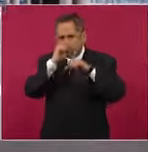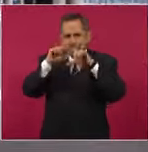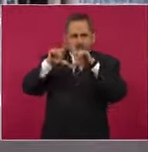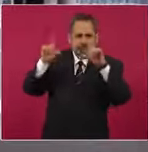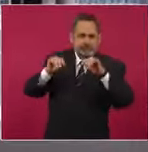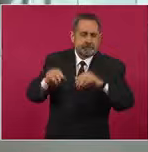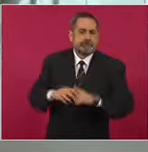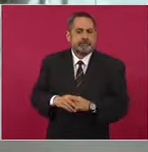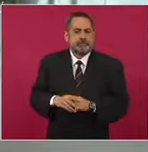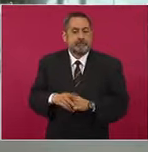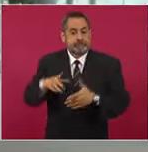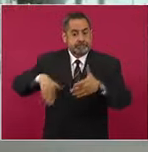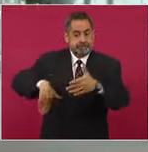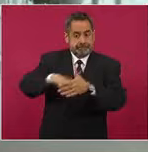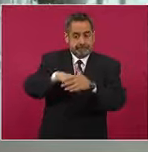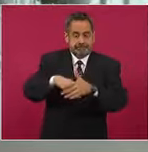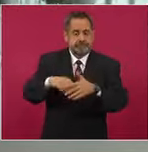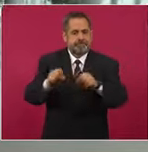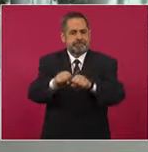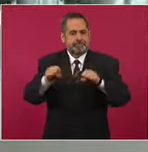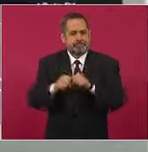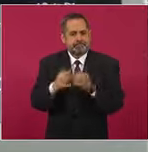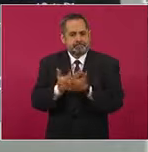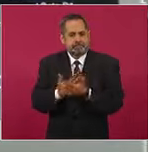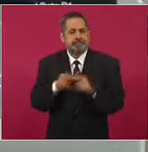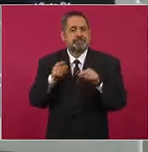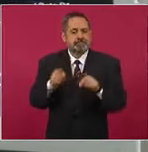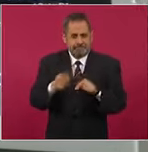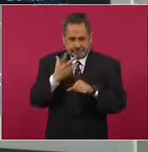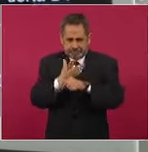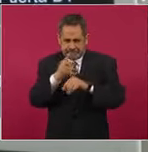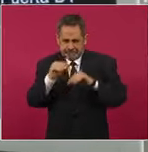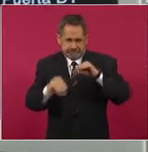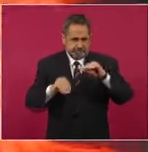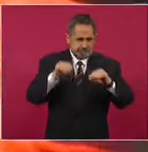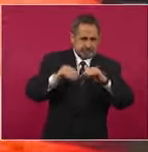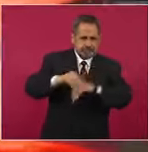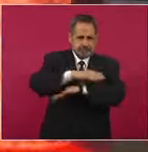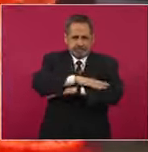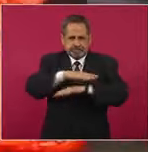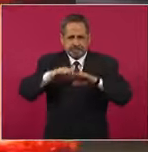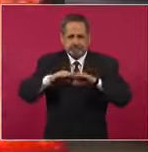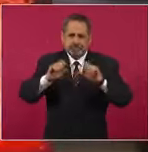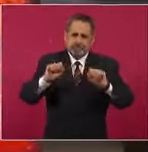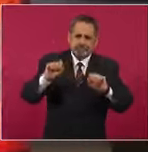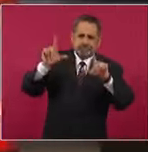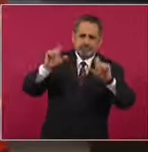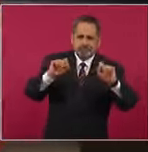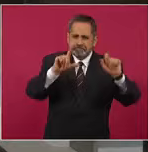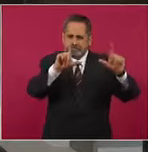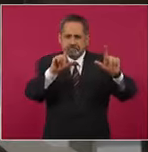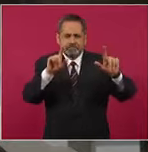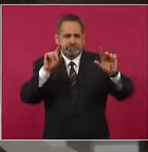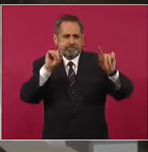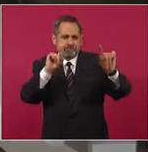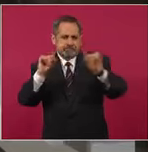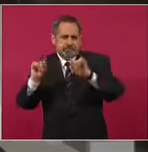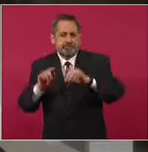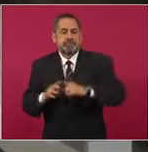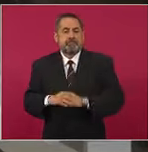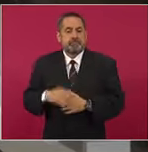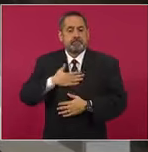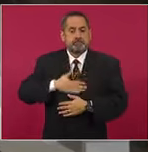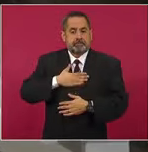pasajeros, en las salas de última espera, se realiza la adecuación de mostradores, pantallas y locales comerciales. En los